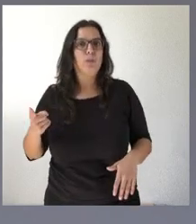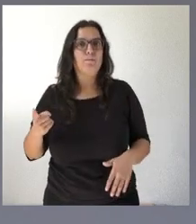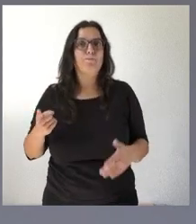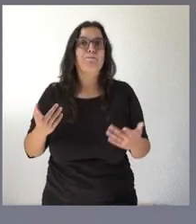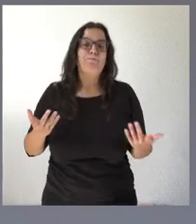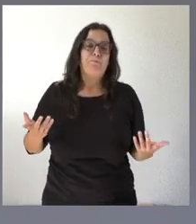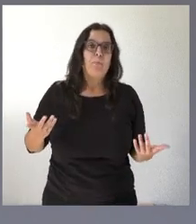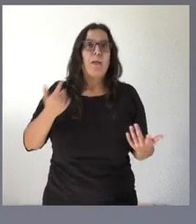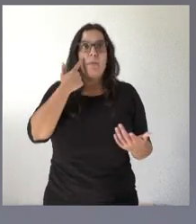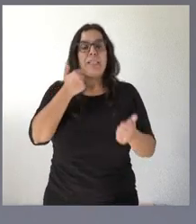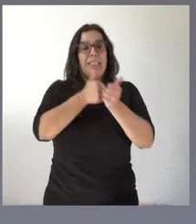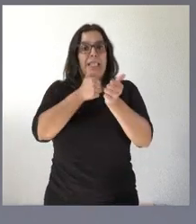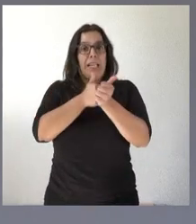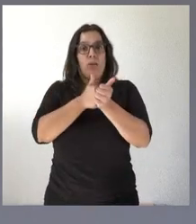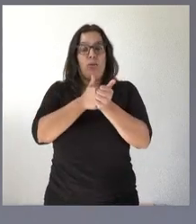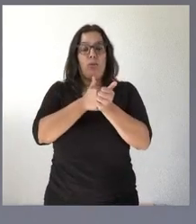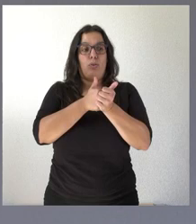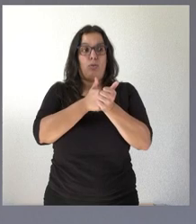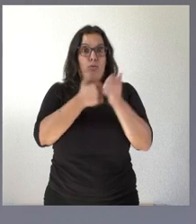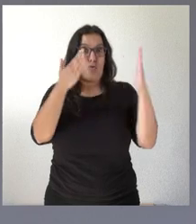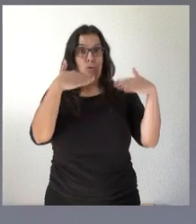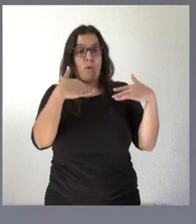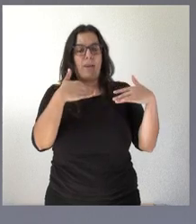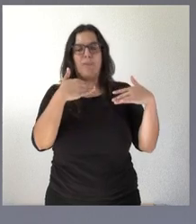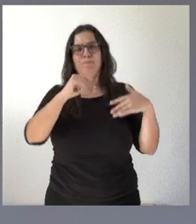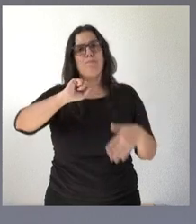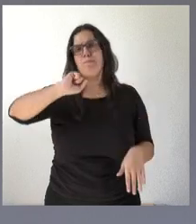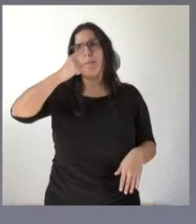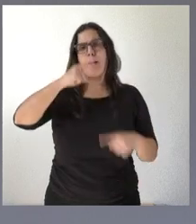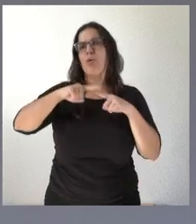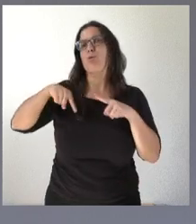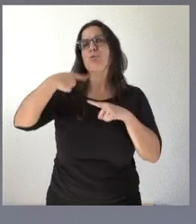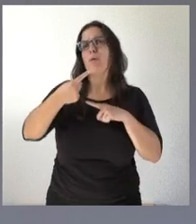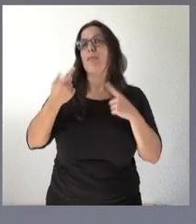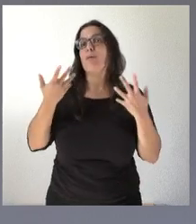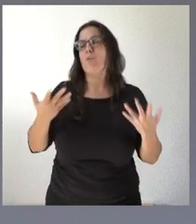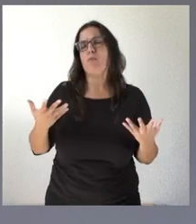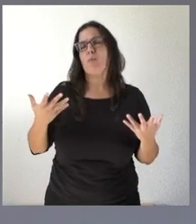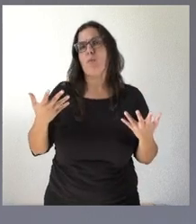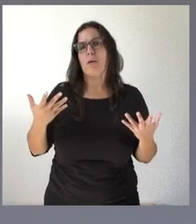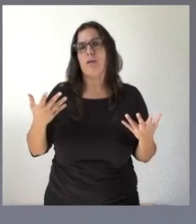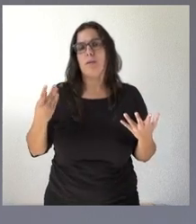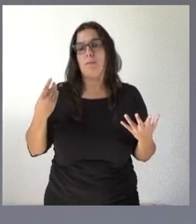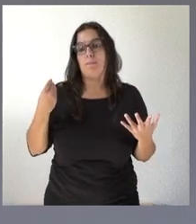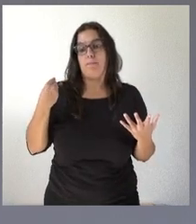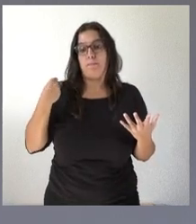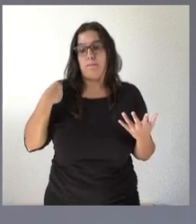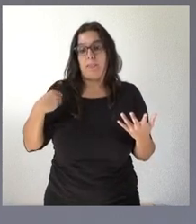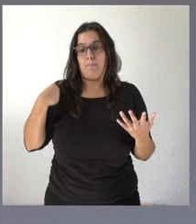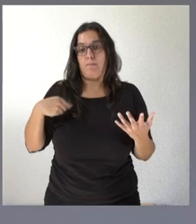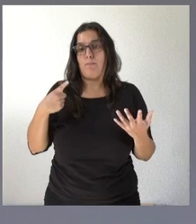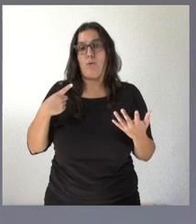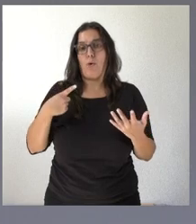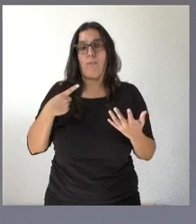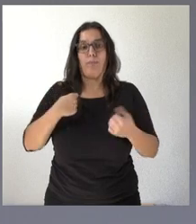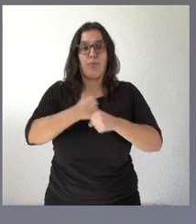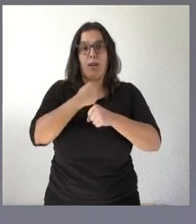la falta de secretarios en primer lugar lo que produce es que el ejercicio público y